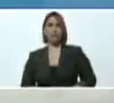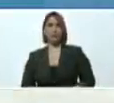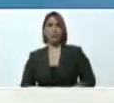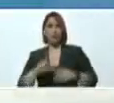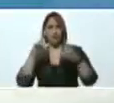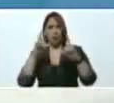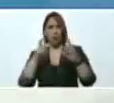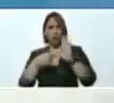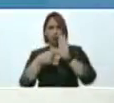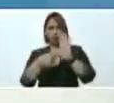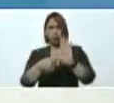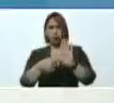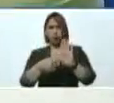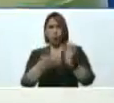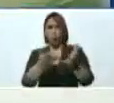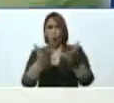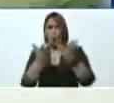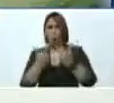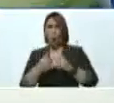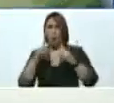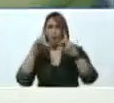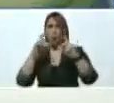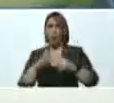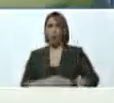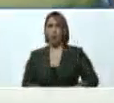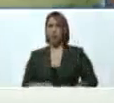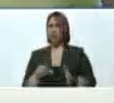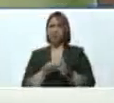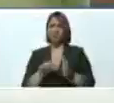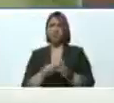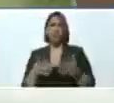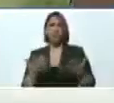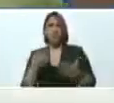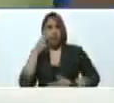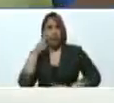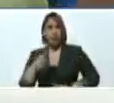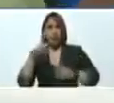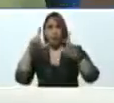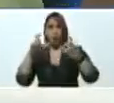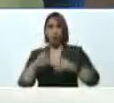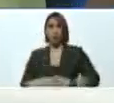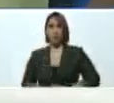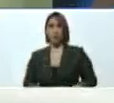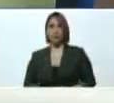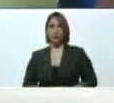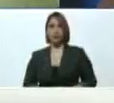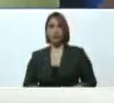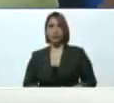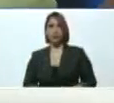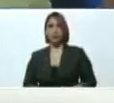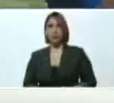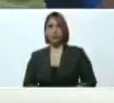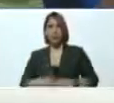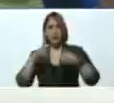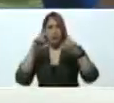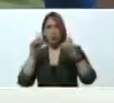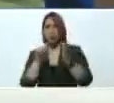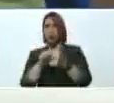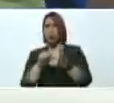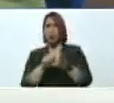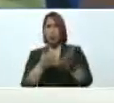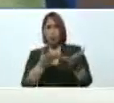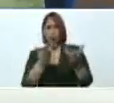foto, muéstrame esa foto y cuéntame. Esa foto de dónde viene. Vamos a ver la foto. ¿Qué te parece, Greicy? Esa foto de dónde viene.